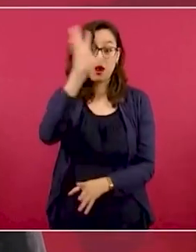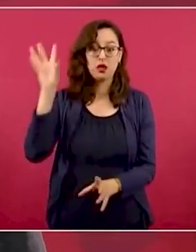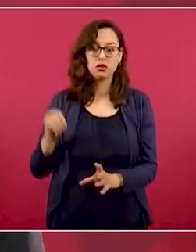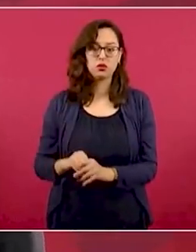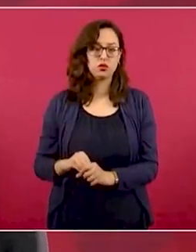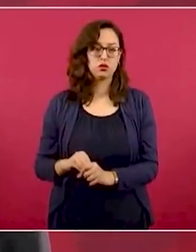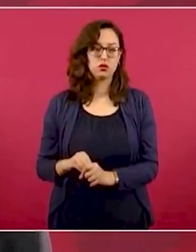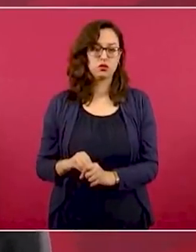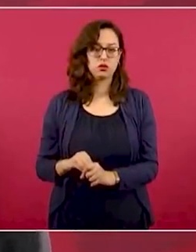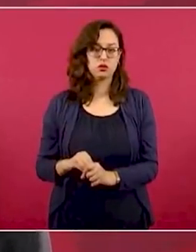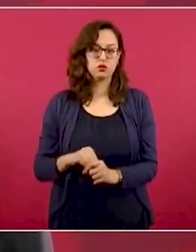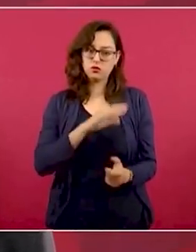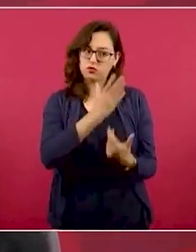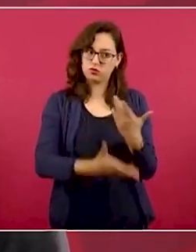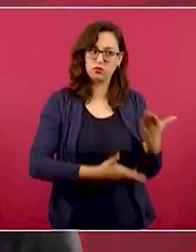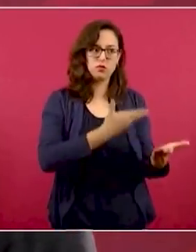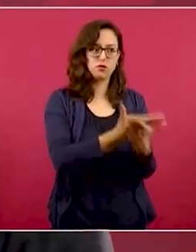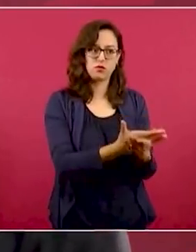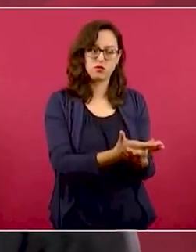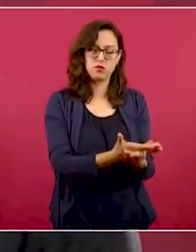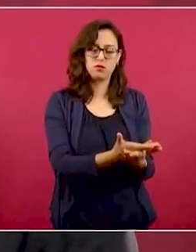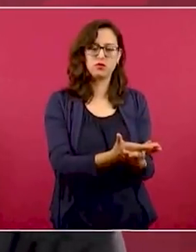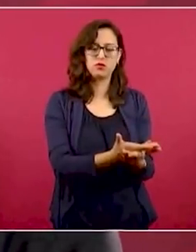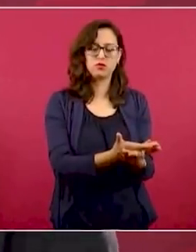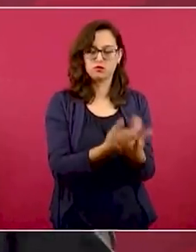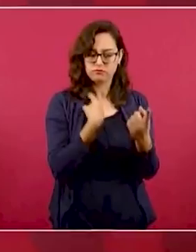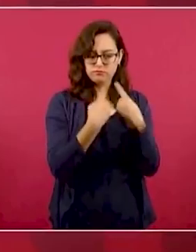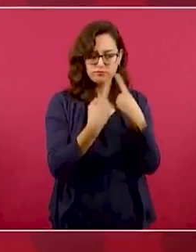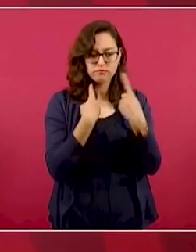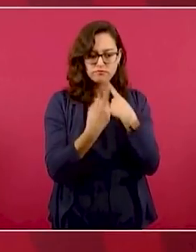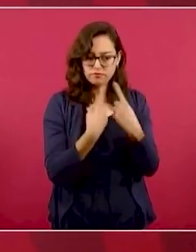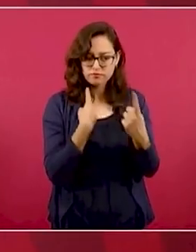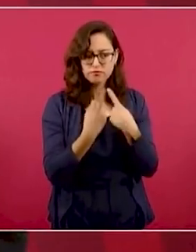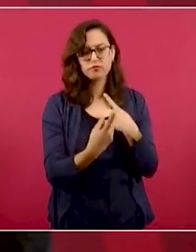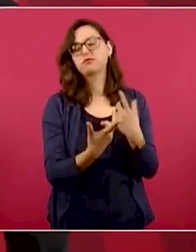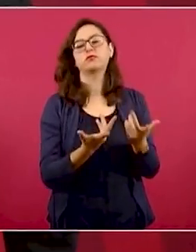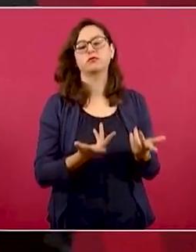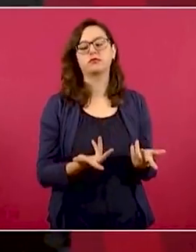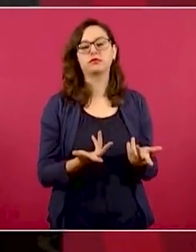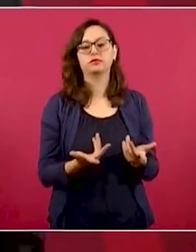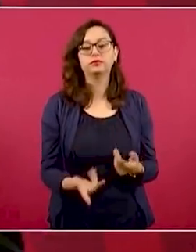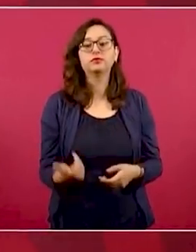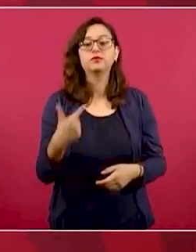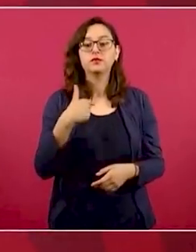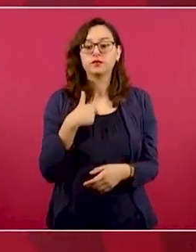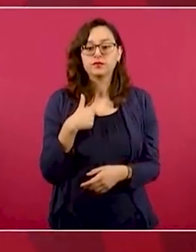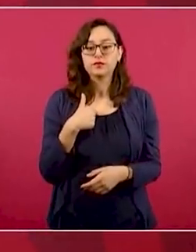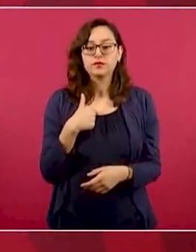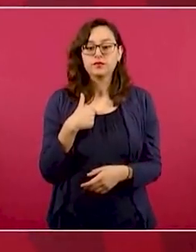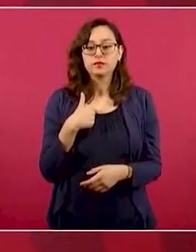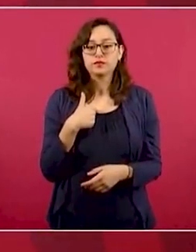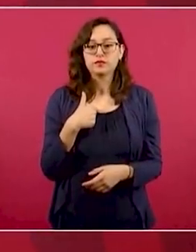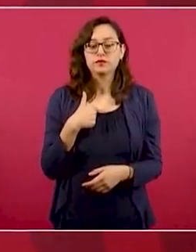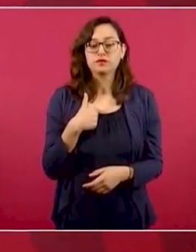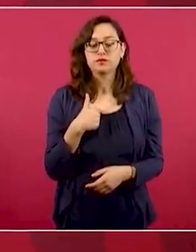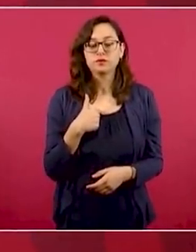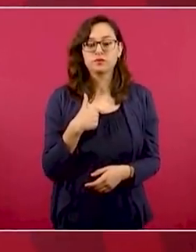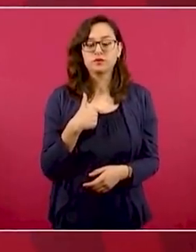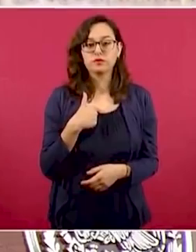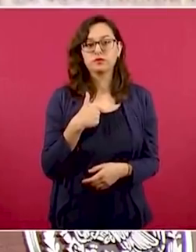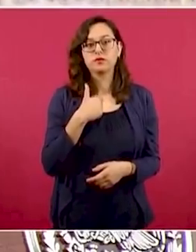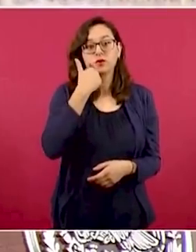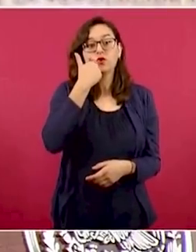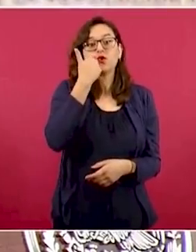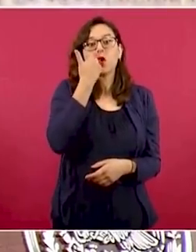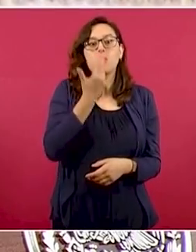porque mi planteamiento es que así como se creó la Comunidad Europea